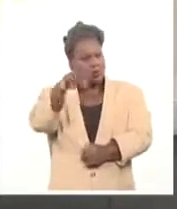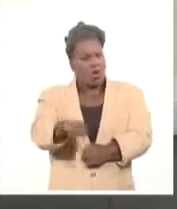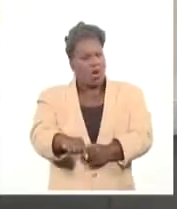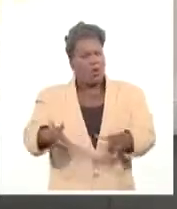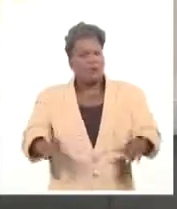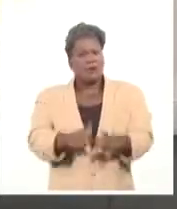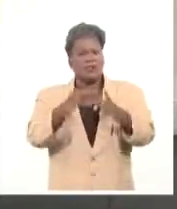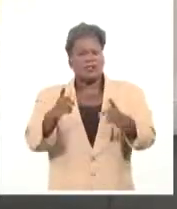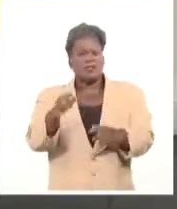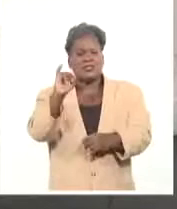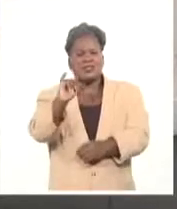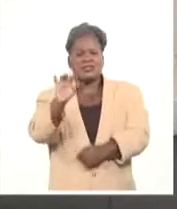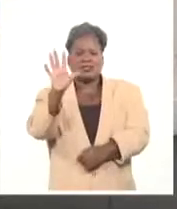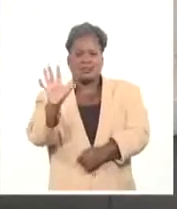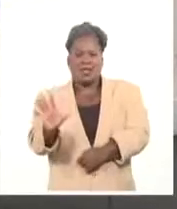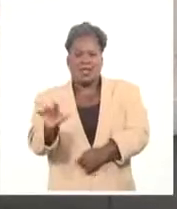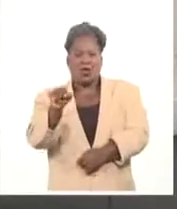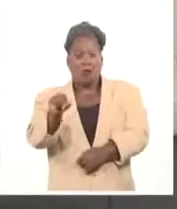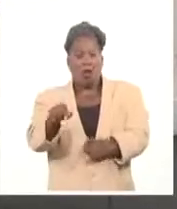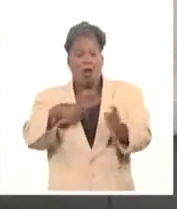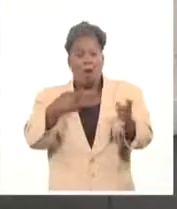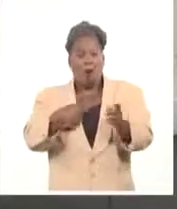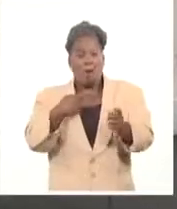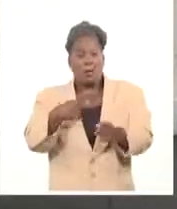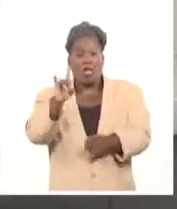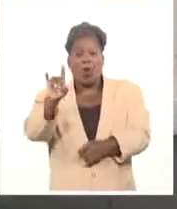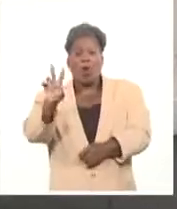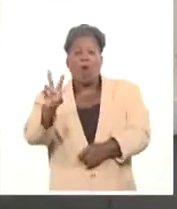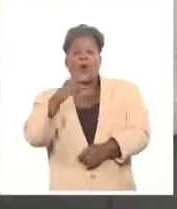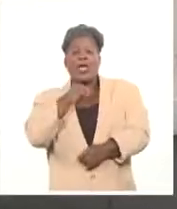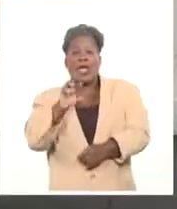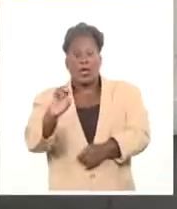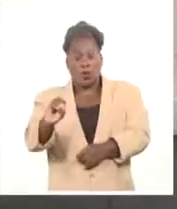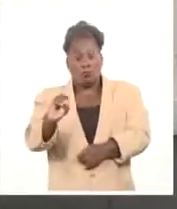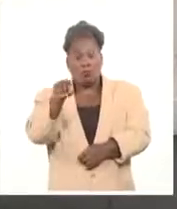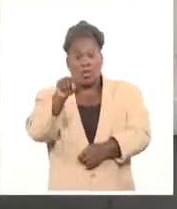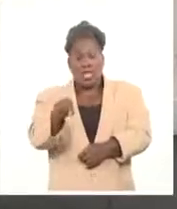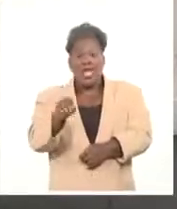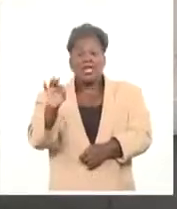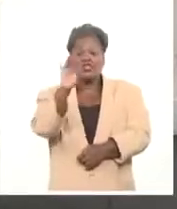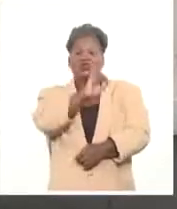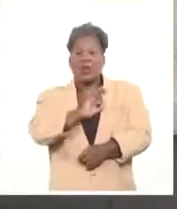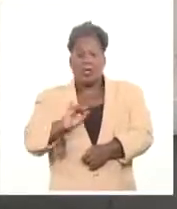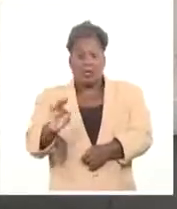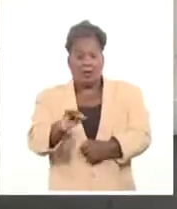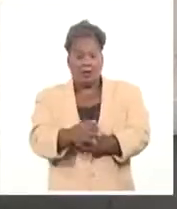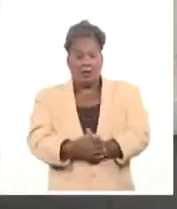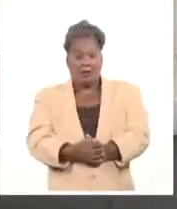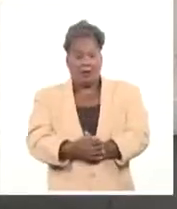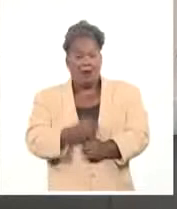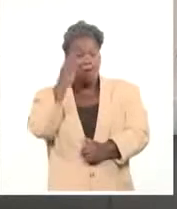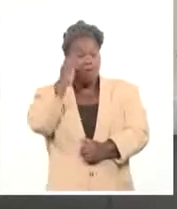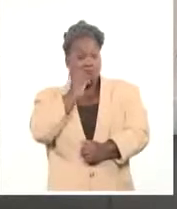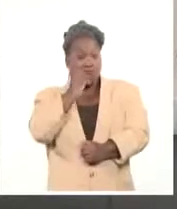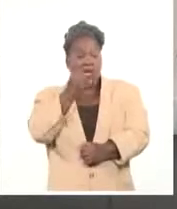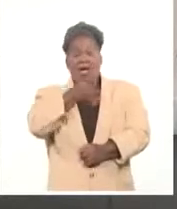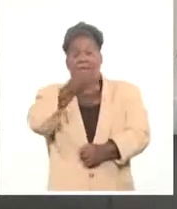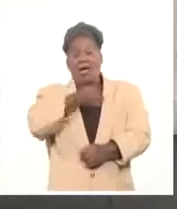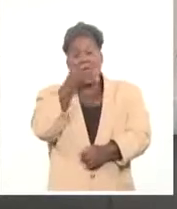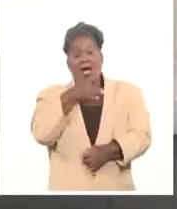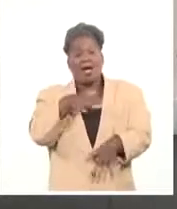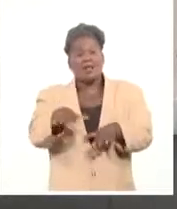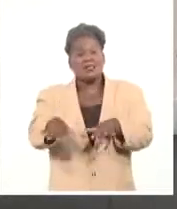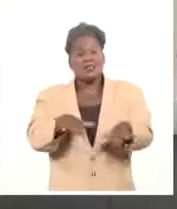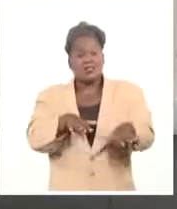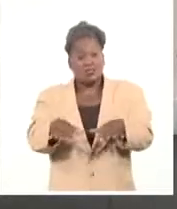aniversario 65 del combate del Ubero en su cuenta oficial de Twitter. Marrero califica esa acción del